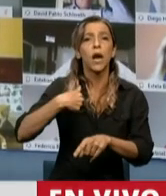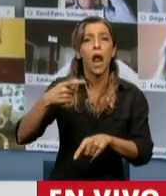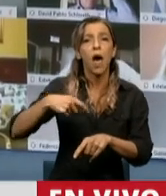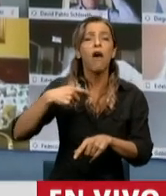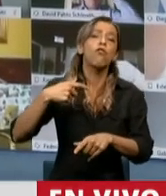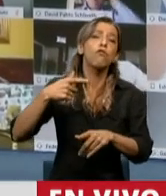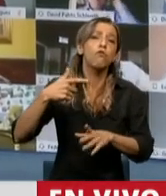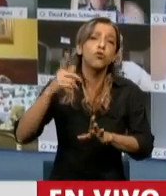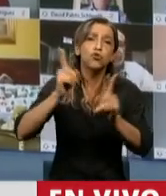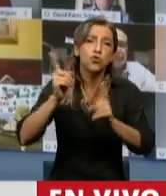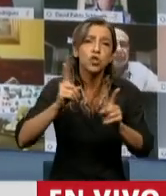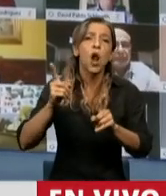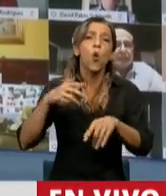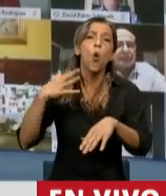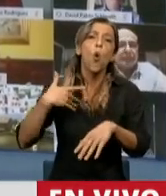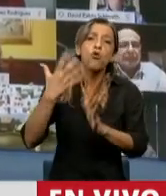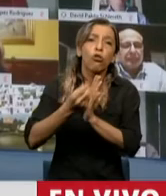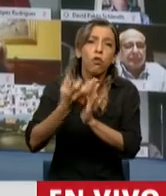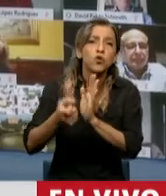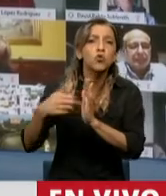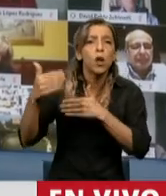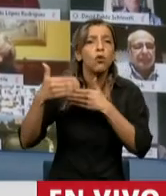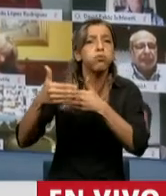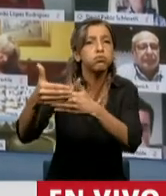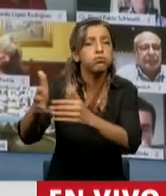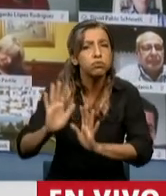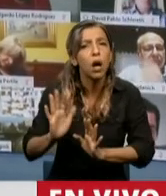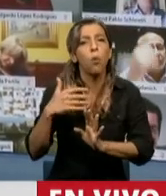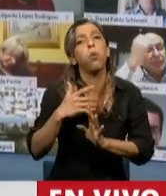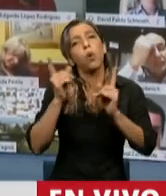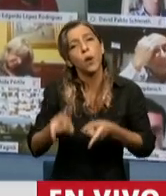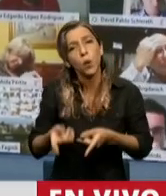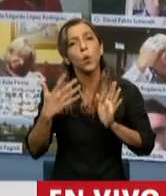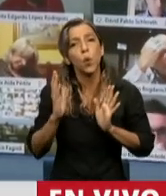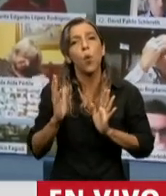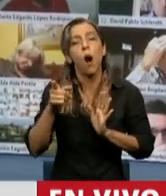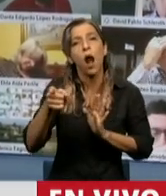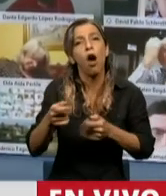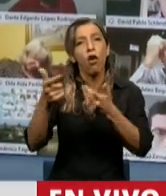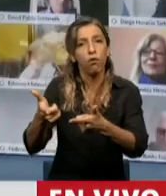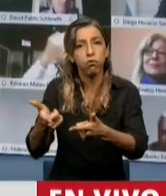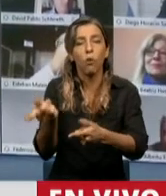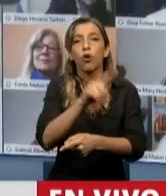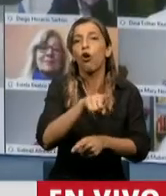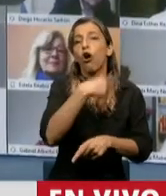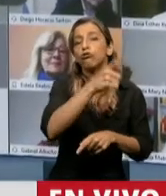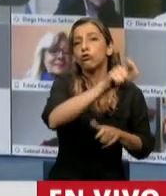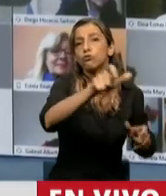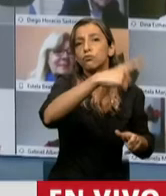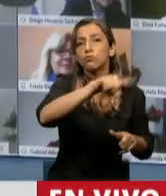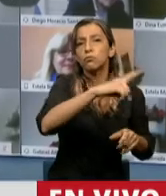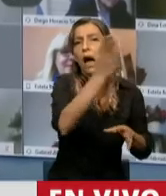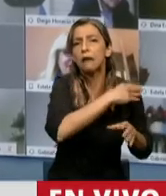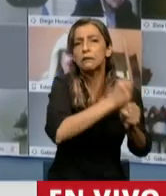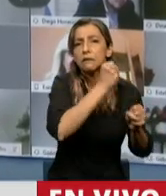40 años y tuvieron una jubilación un poco mejor, arriba de 16.000 pesos, esos no me votaron, no le regalé yo, no me saqué la